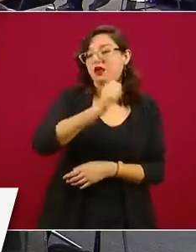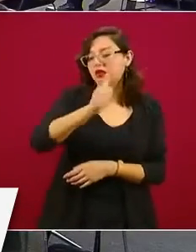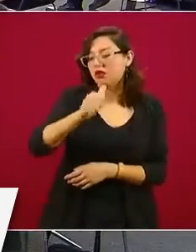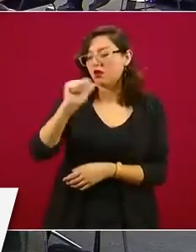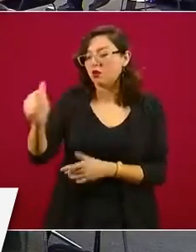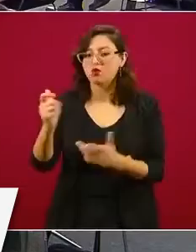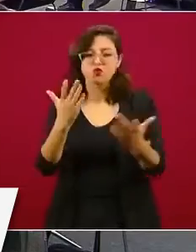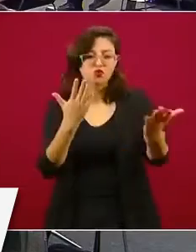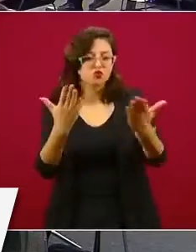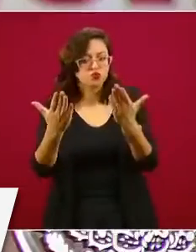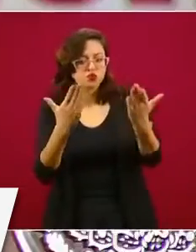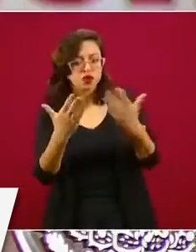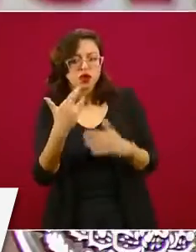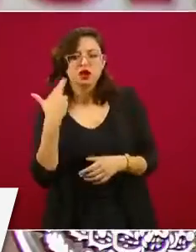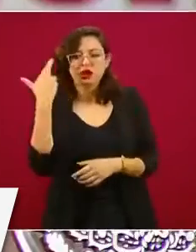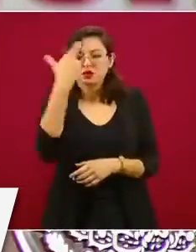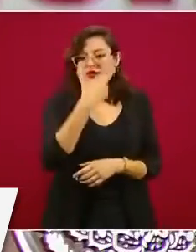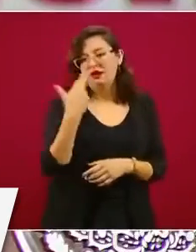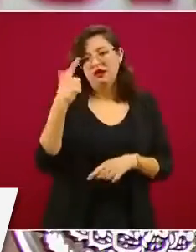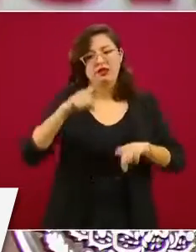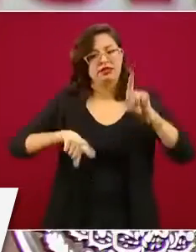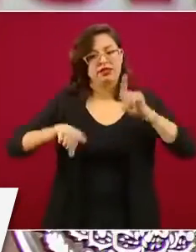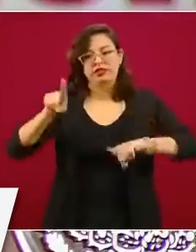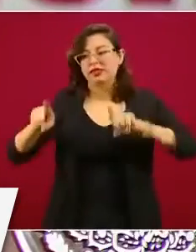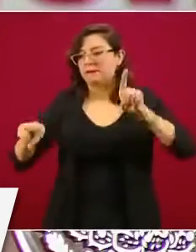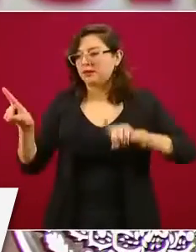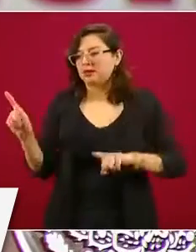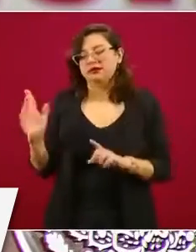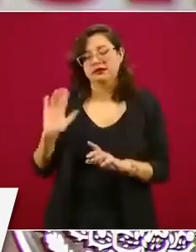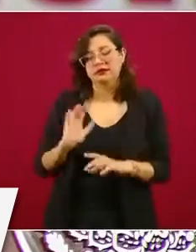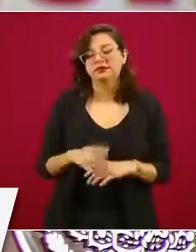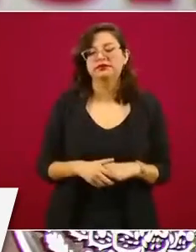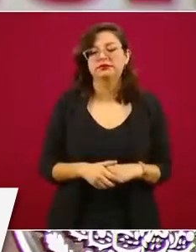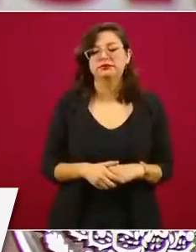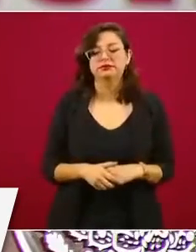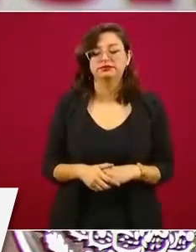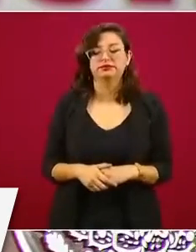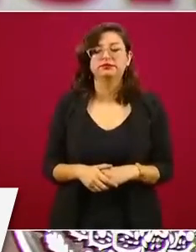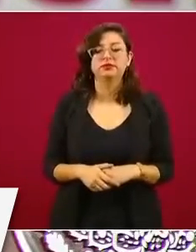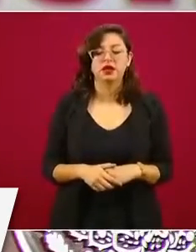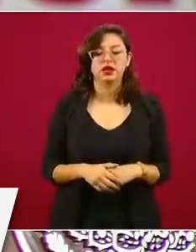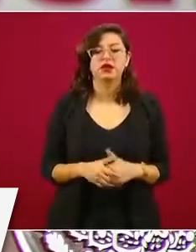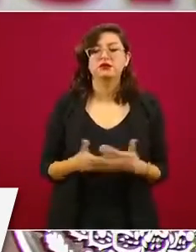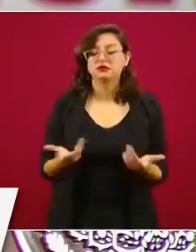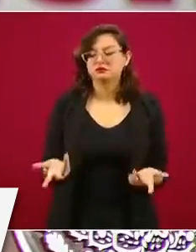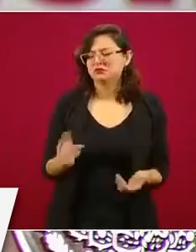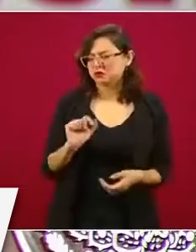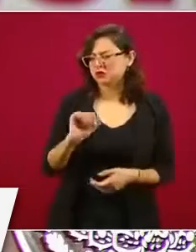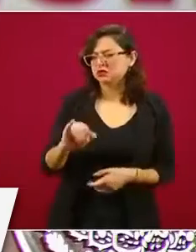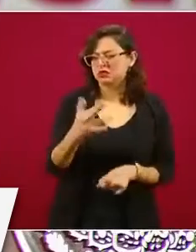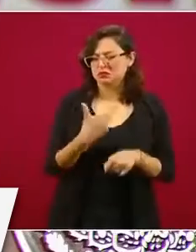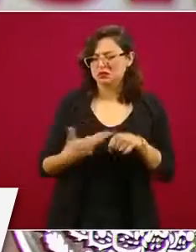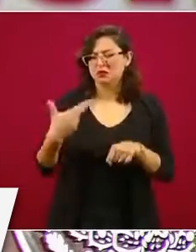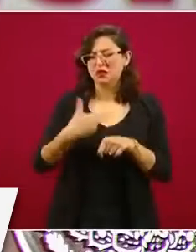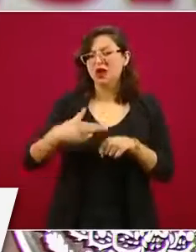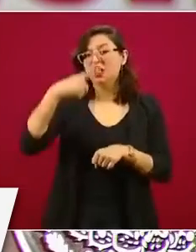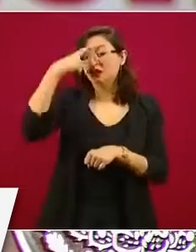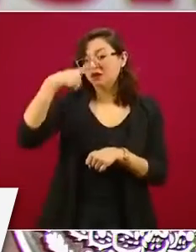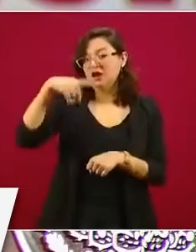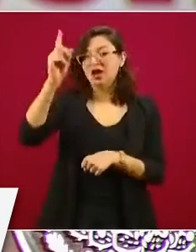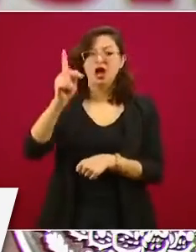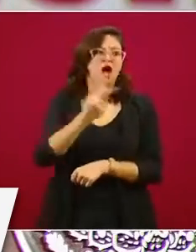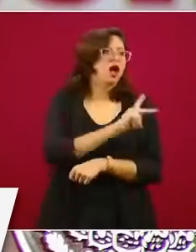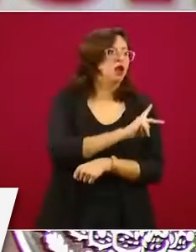conforme al contribuyente tenga sus necesidades y sus requerimientos. Si se están presentando las facilidades, no se pueden dar de manera